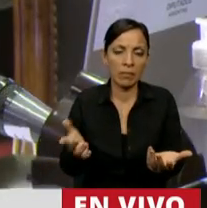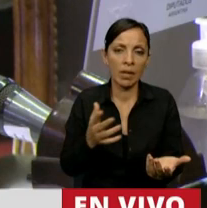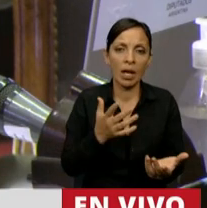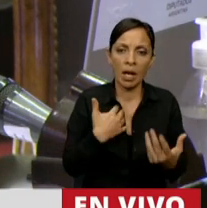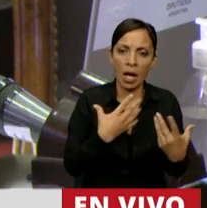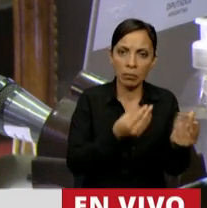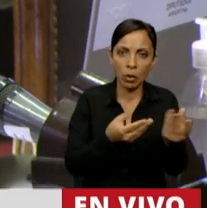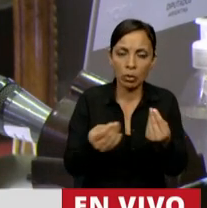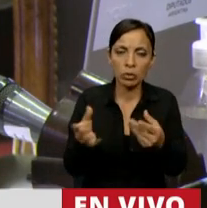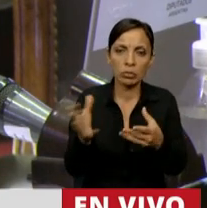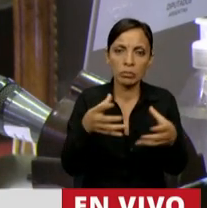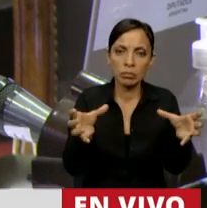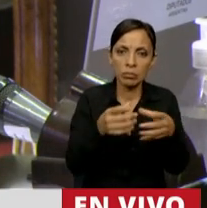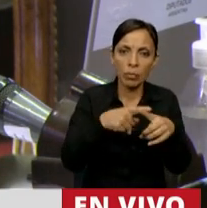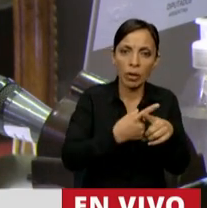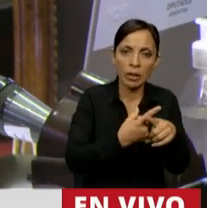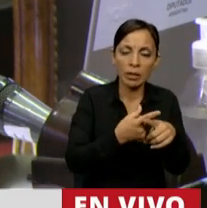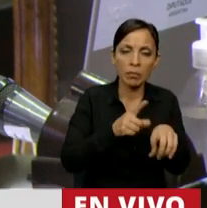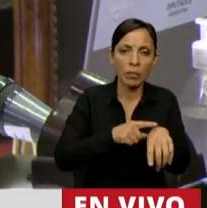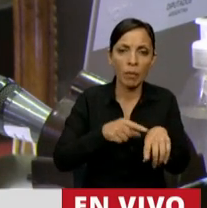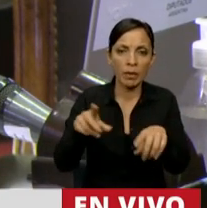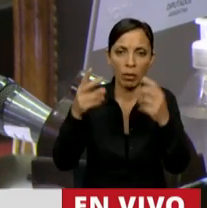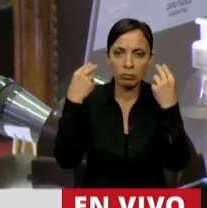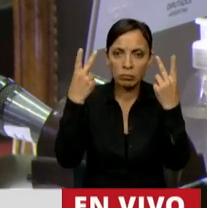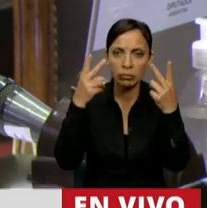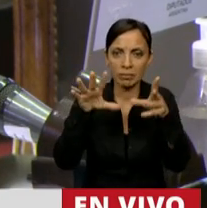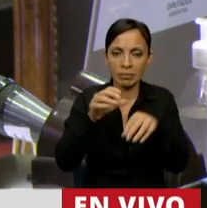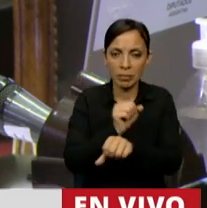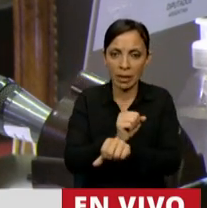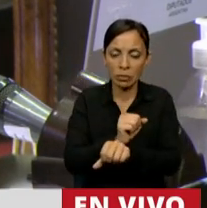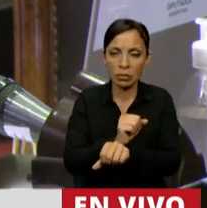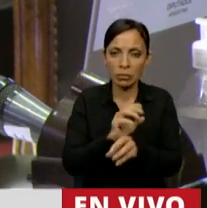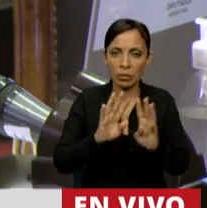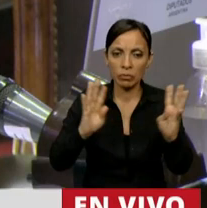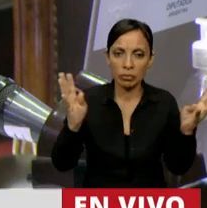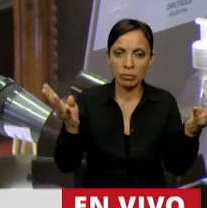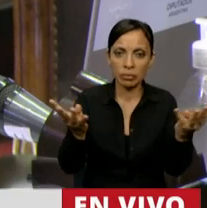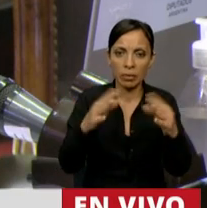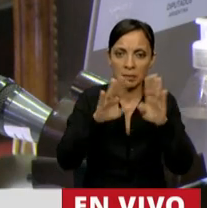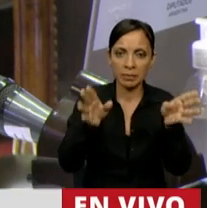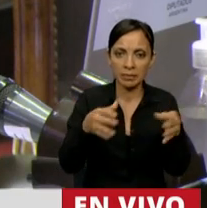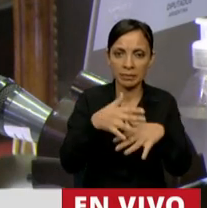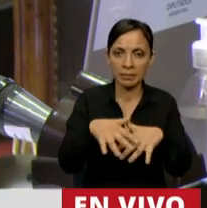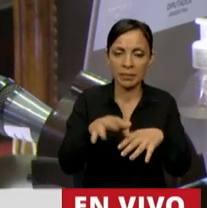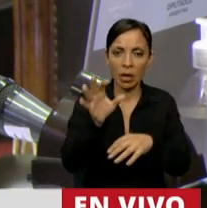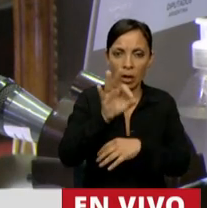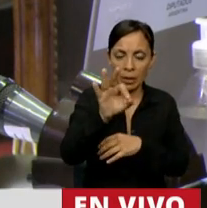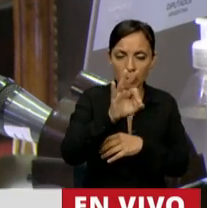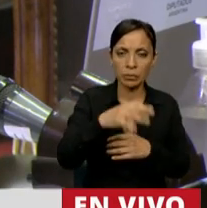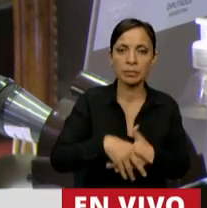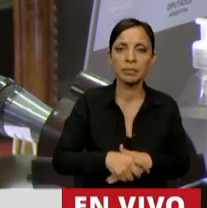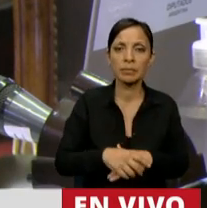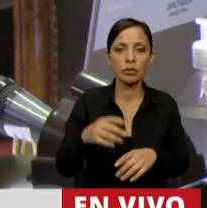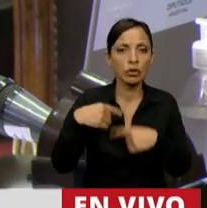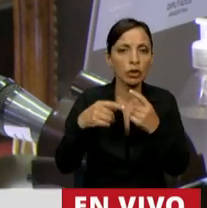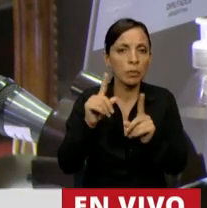el arco político, cuando ese motín rodeó la Quinta de Olivos, y el presidente, y sigo con la palabra